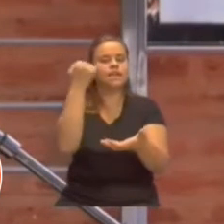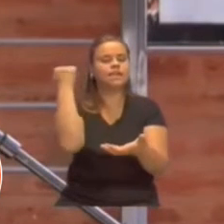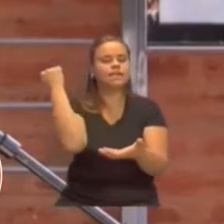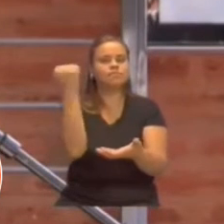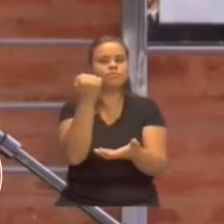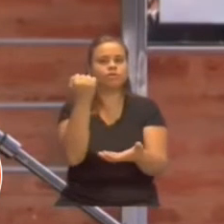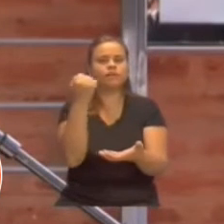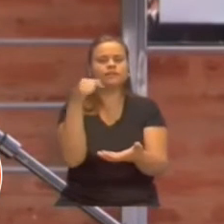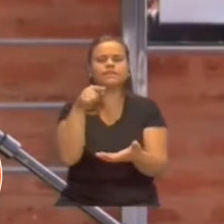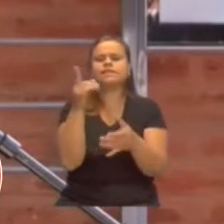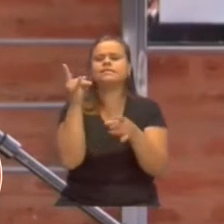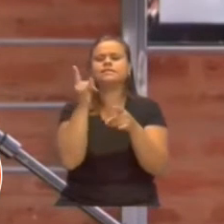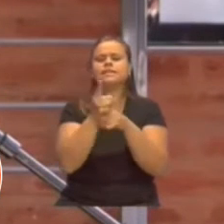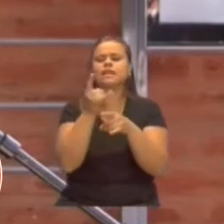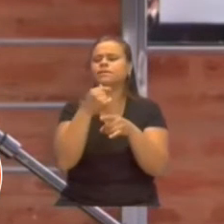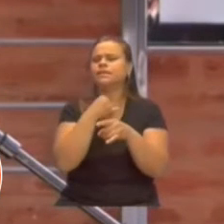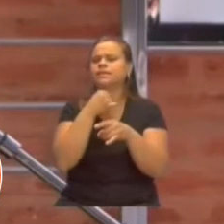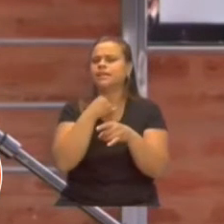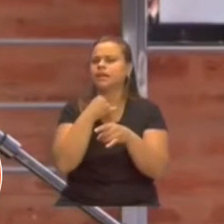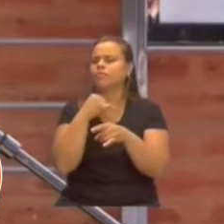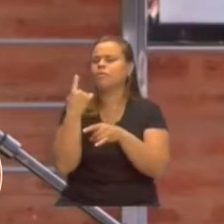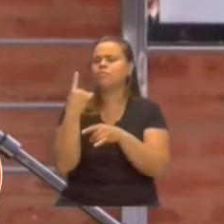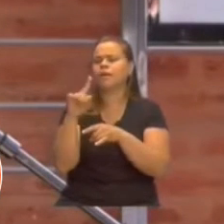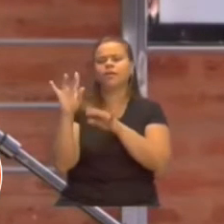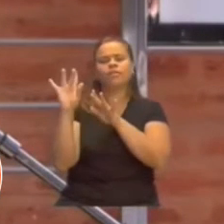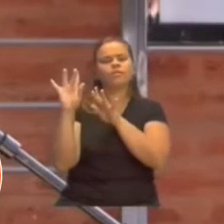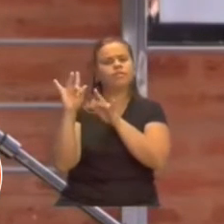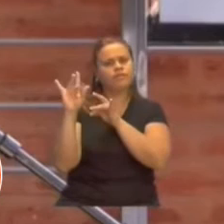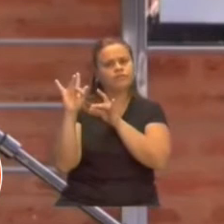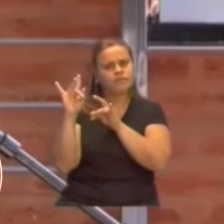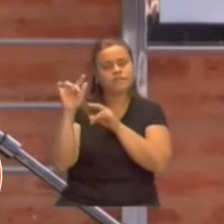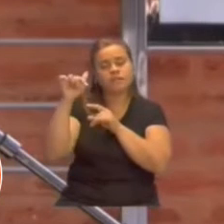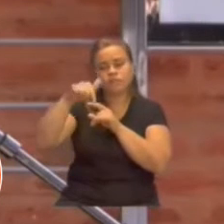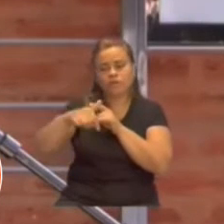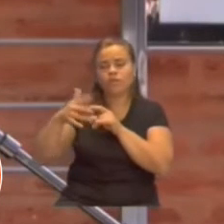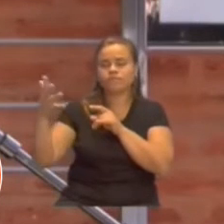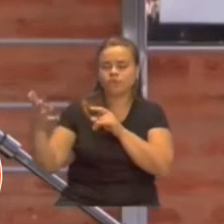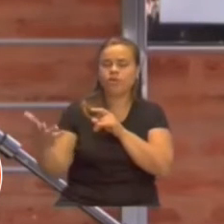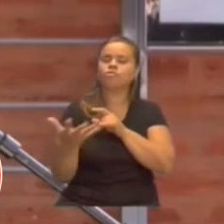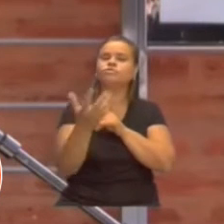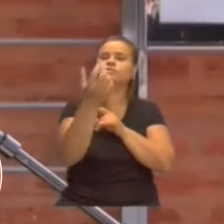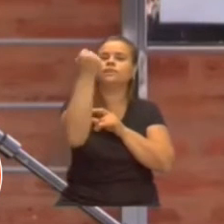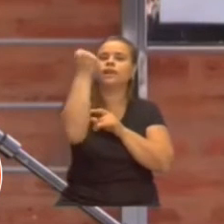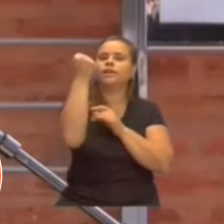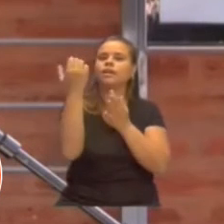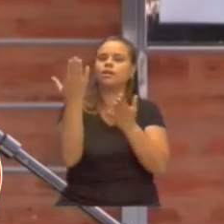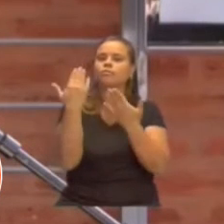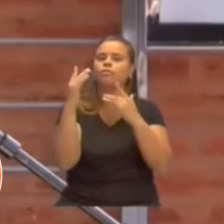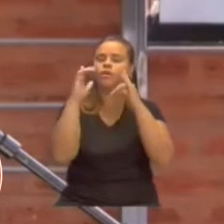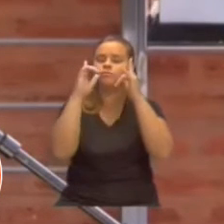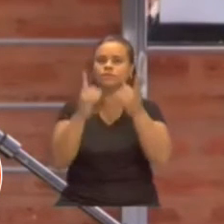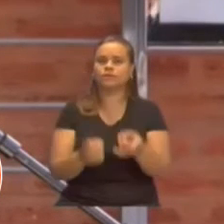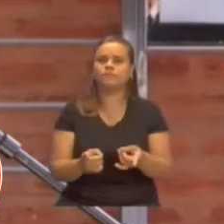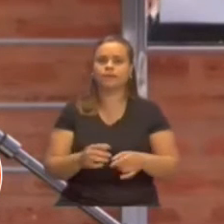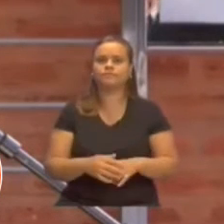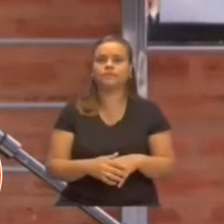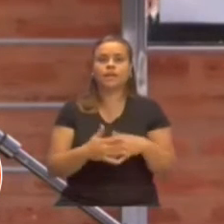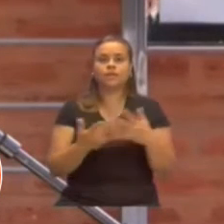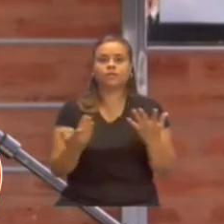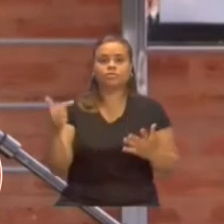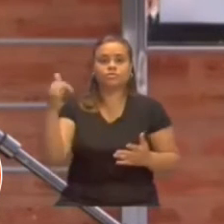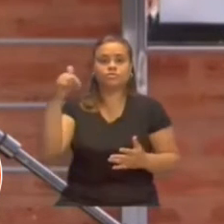fácil organizar las variables correspondientes, pero eso está claramente en sintonía. De manera que nosotros